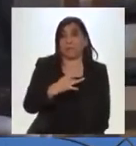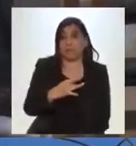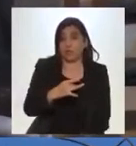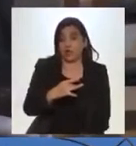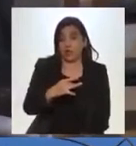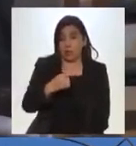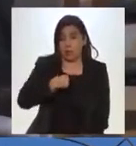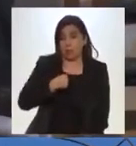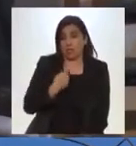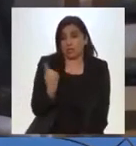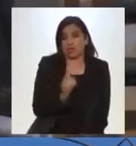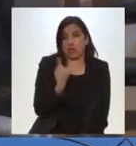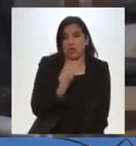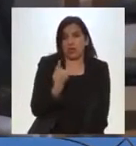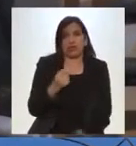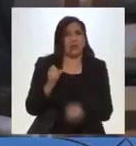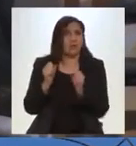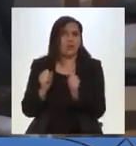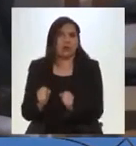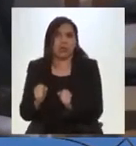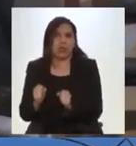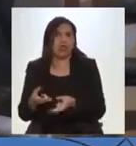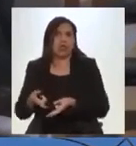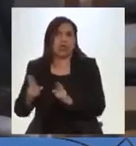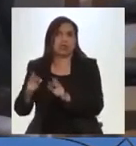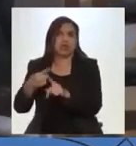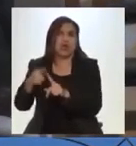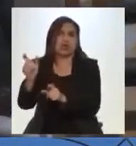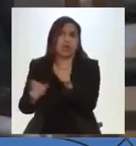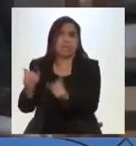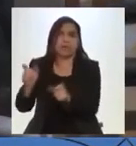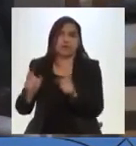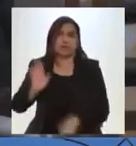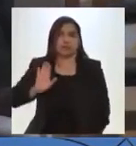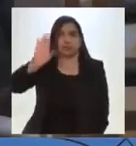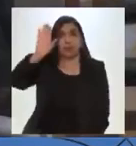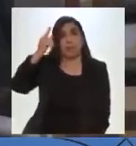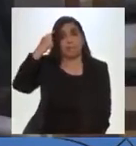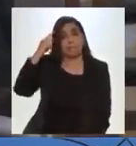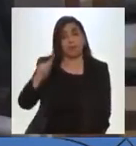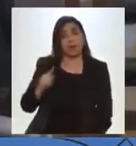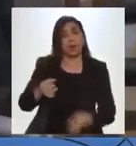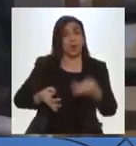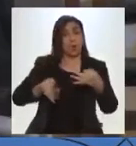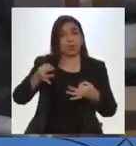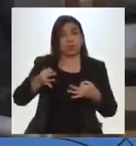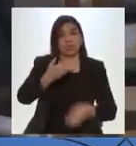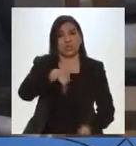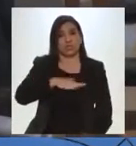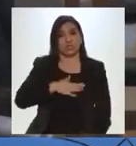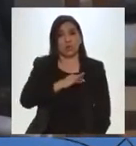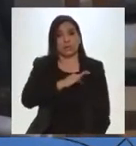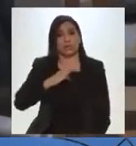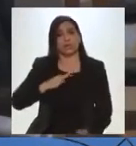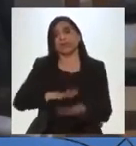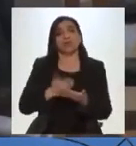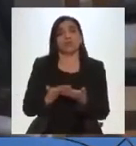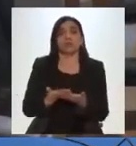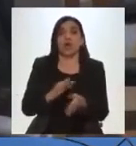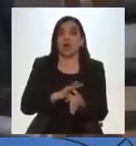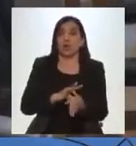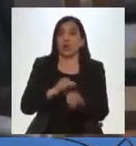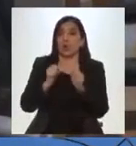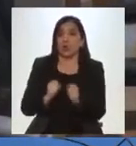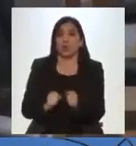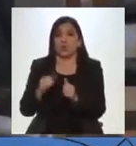a otras personas que tienen todo el derecho a intervenir, pero que debería haber justicia y que nosotros como Ministerio de Salud también podríamos haber traído